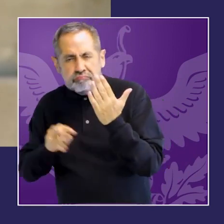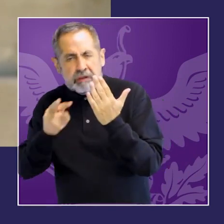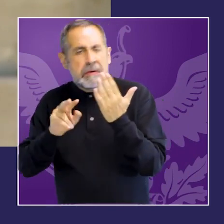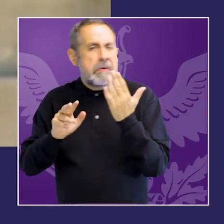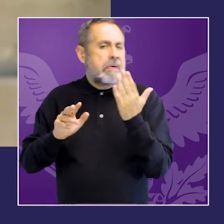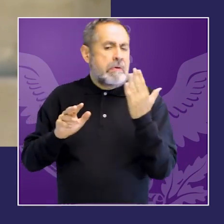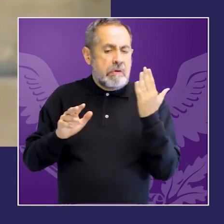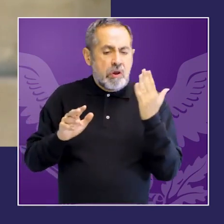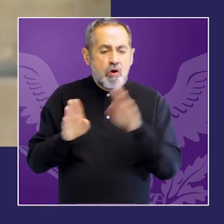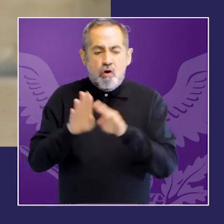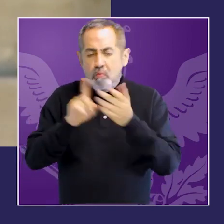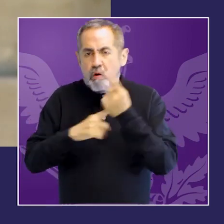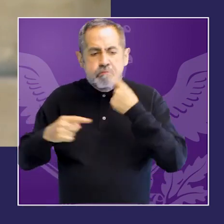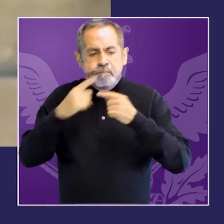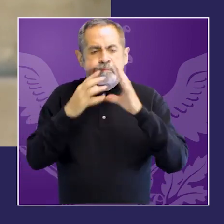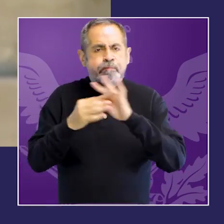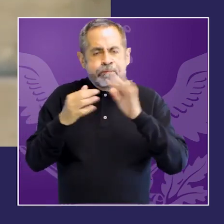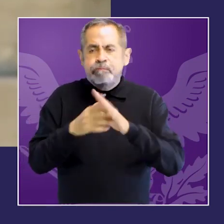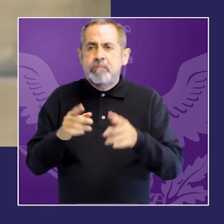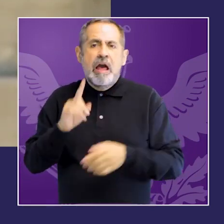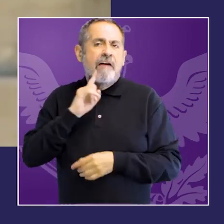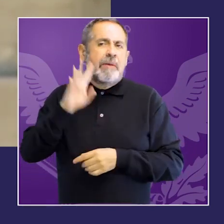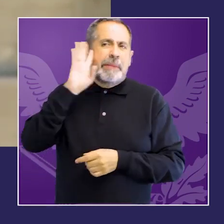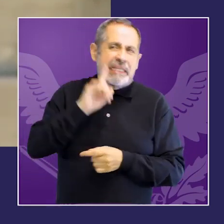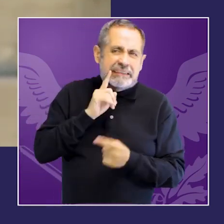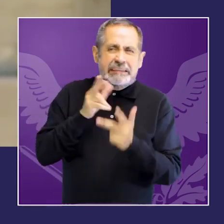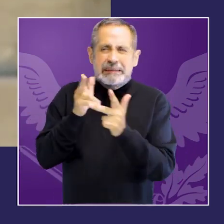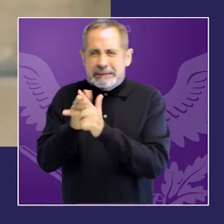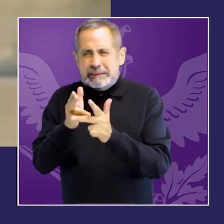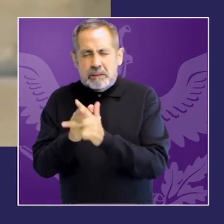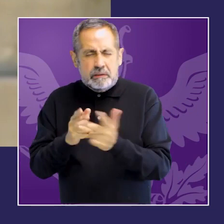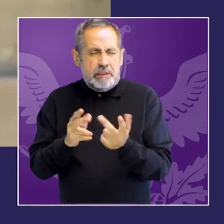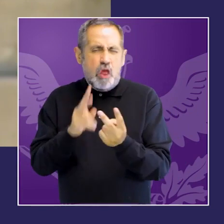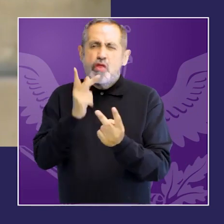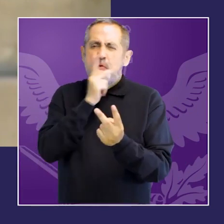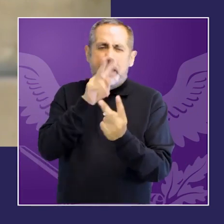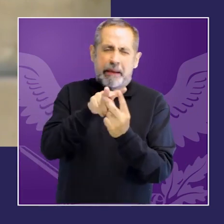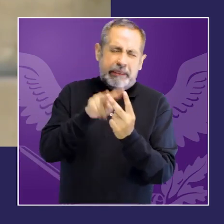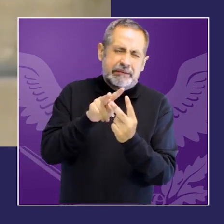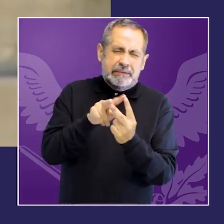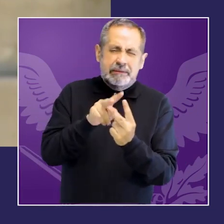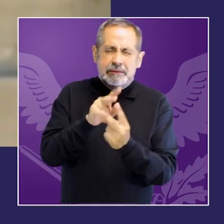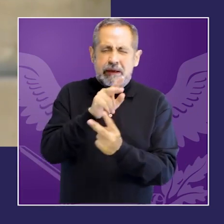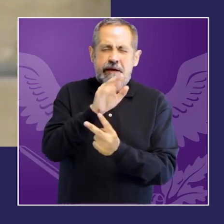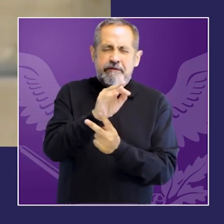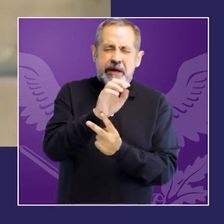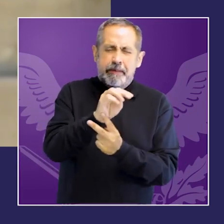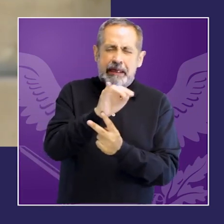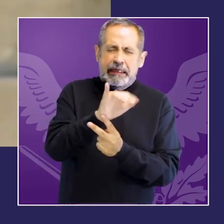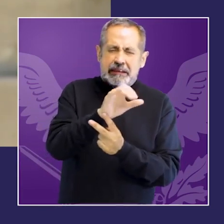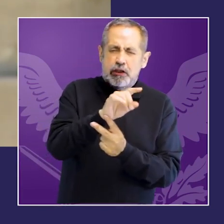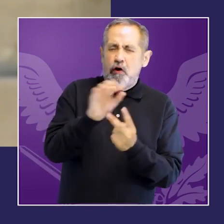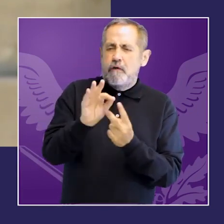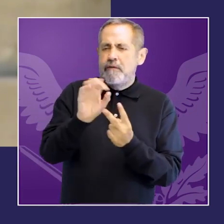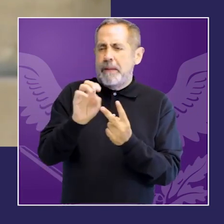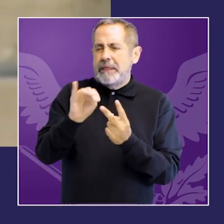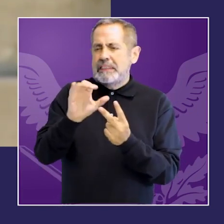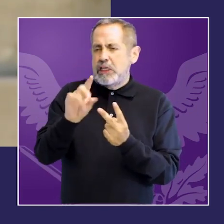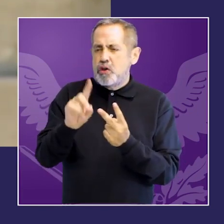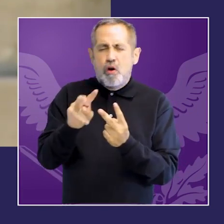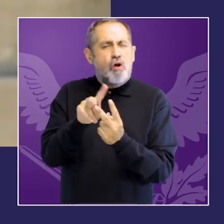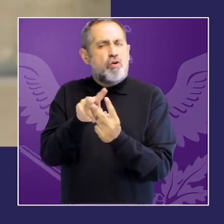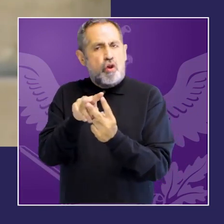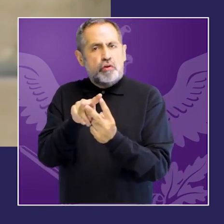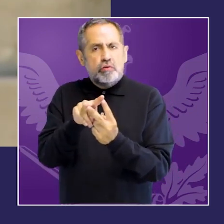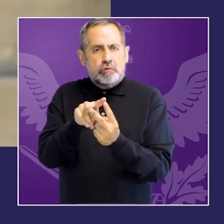adelante el Mesequi, es que la efectividad de las medidas que se realizaron es fuertemente cuestionada. Lo identificó claramente